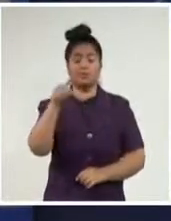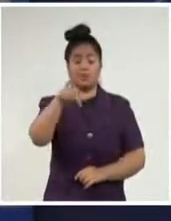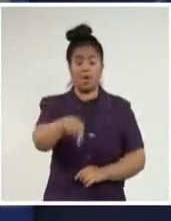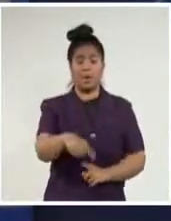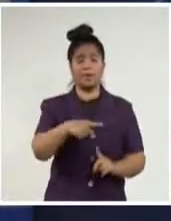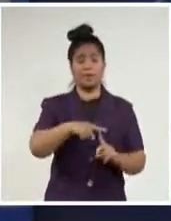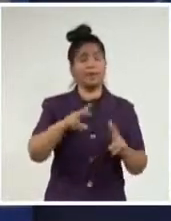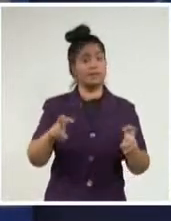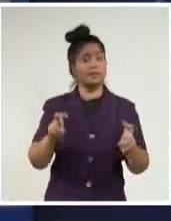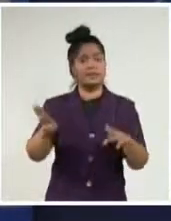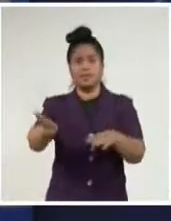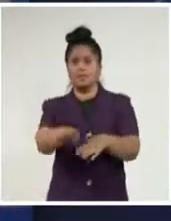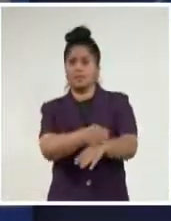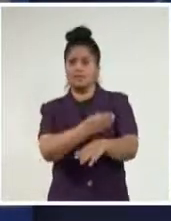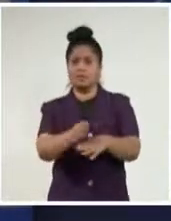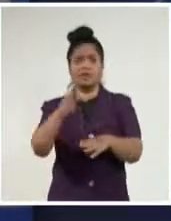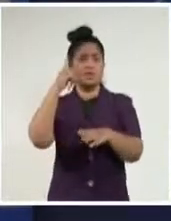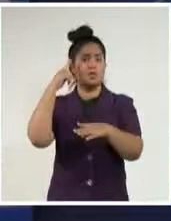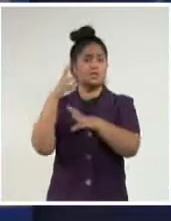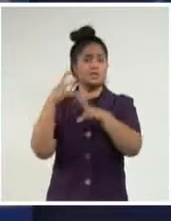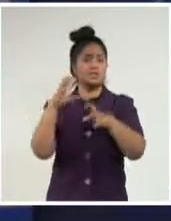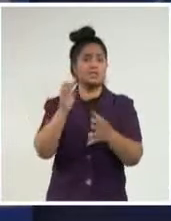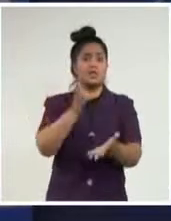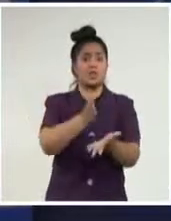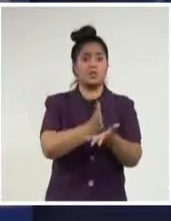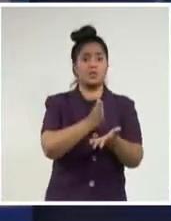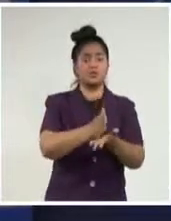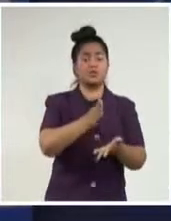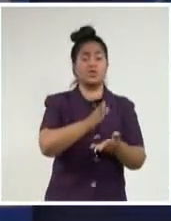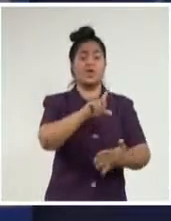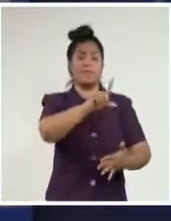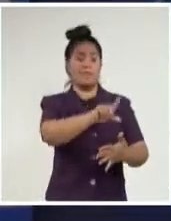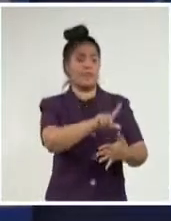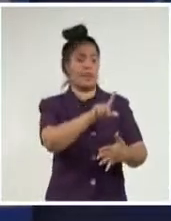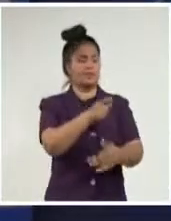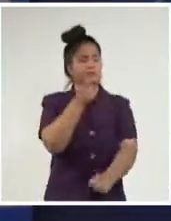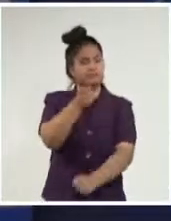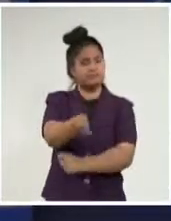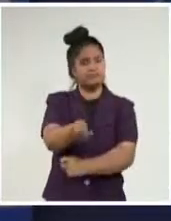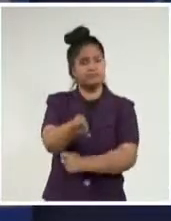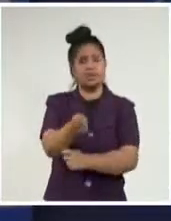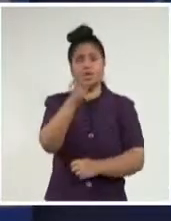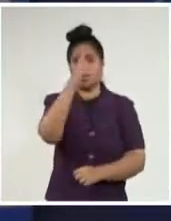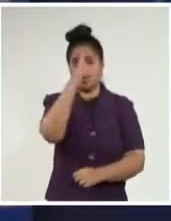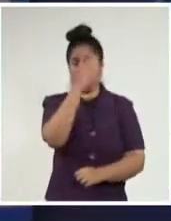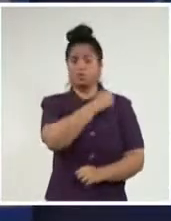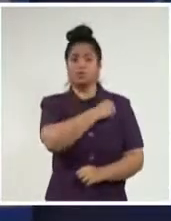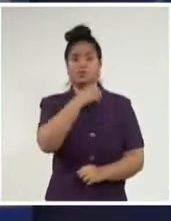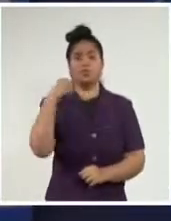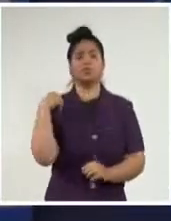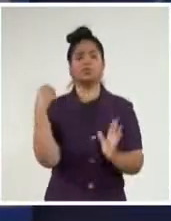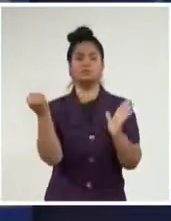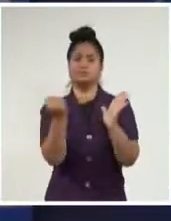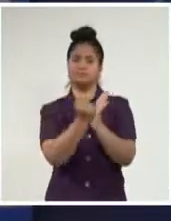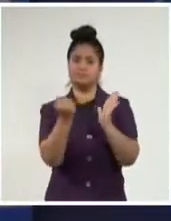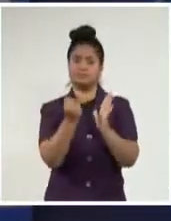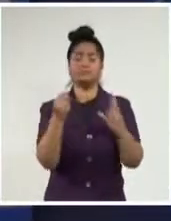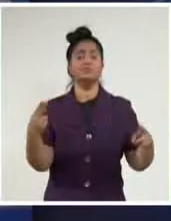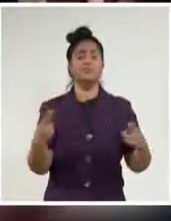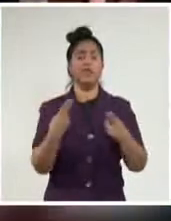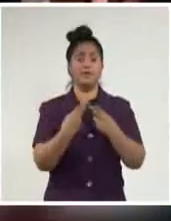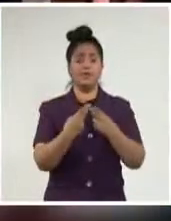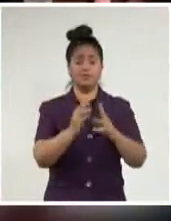están las ciencias de la educación en América Latina, la formación de doctores y las acciones rumbo a la Agenda 2030 de Desarrollo